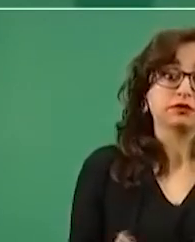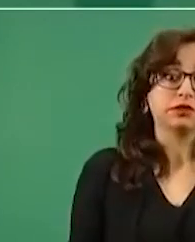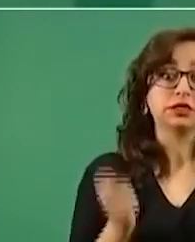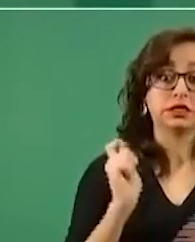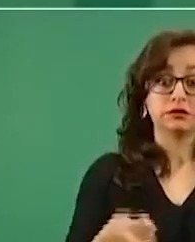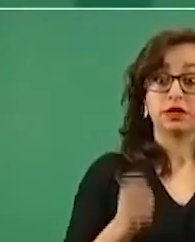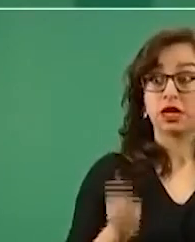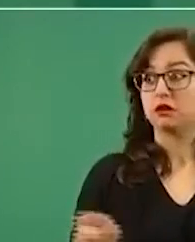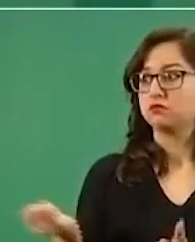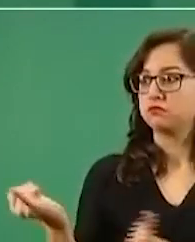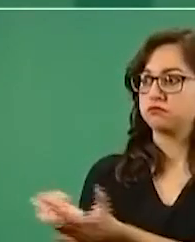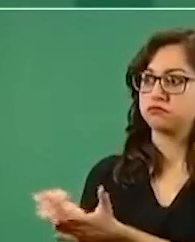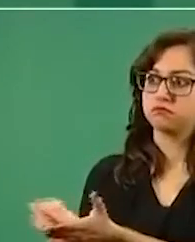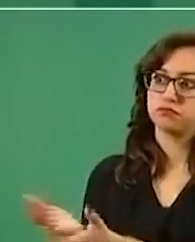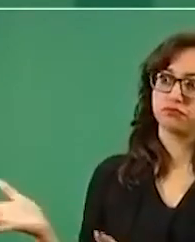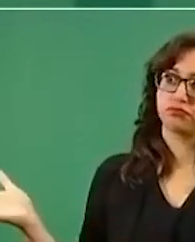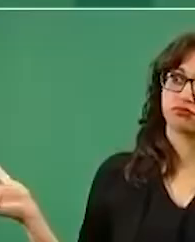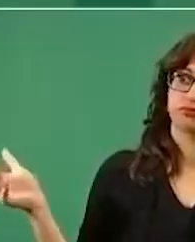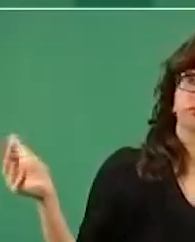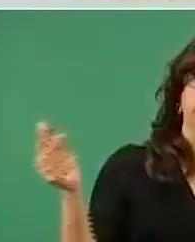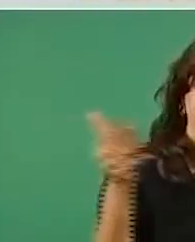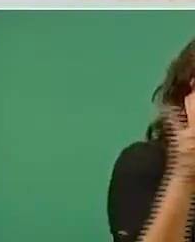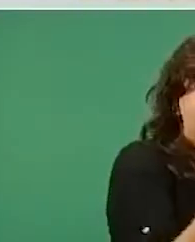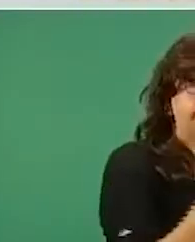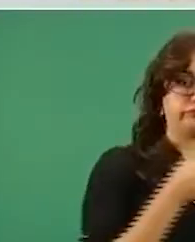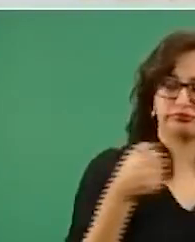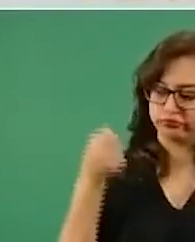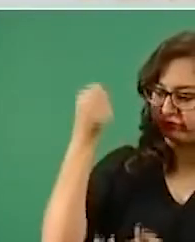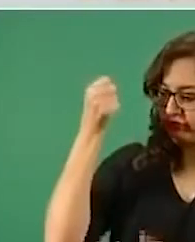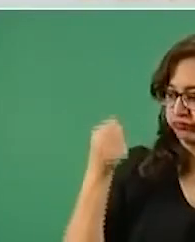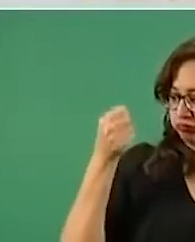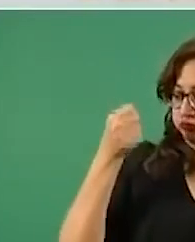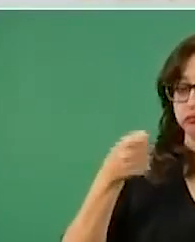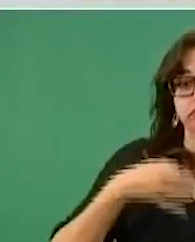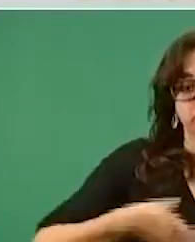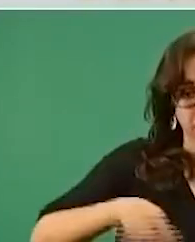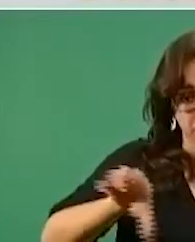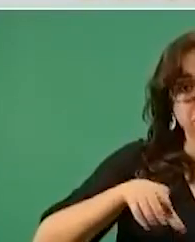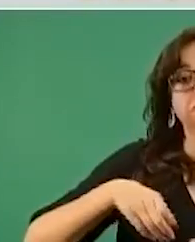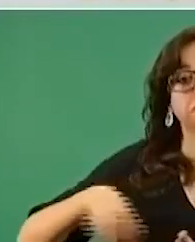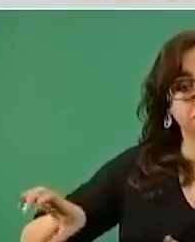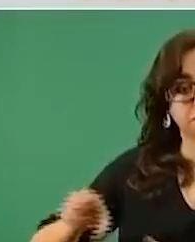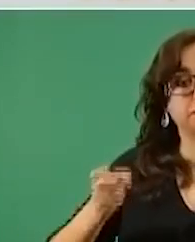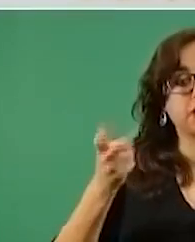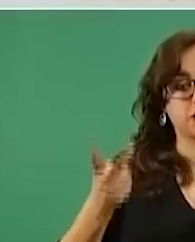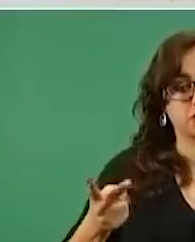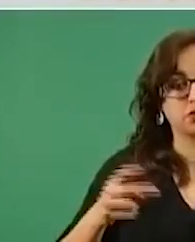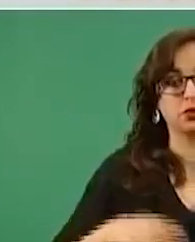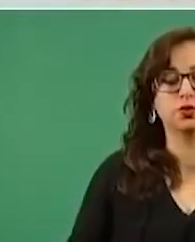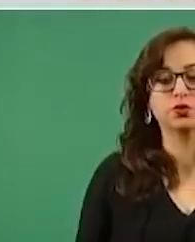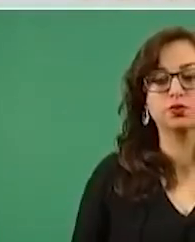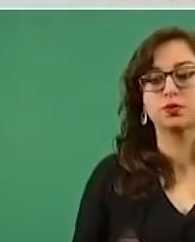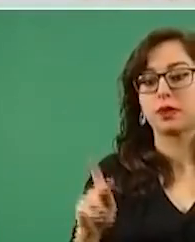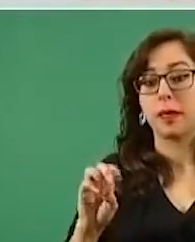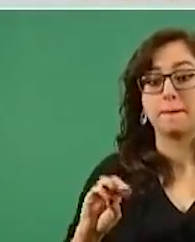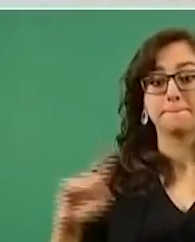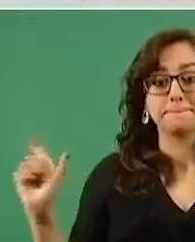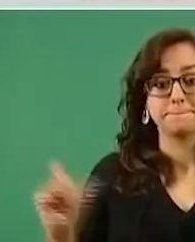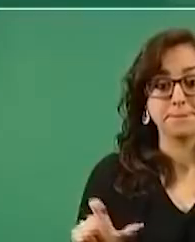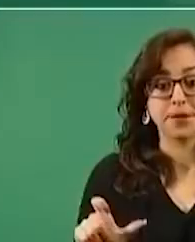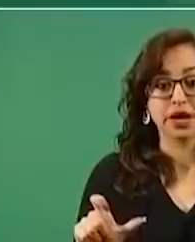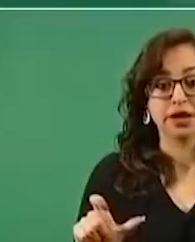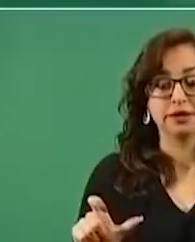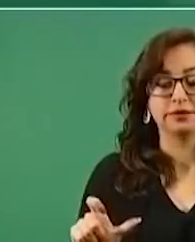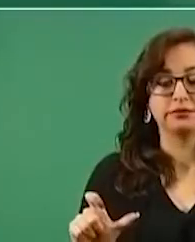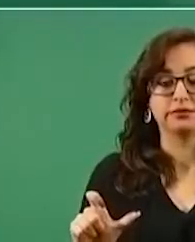presidente Andrés Manuel López Obrador. Antes, la Hacienda Pública le quitaba todo, puntualizó. En